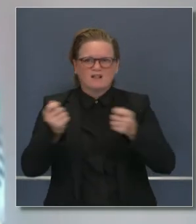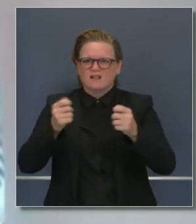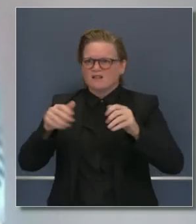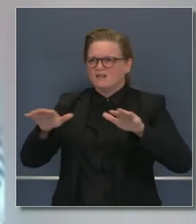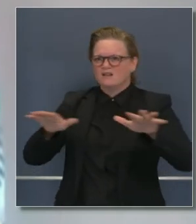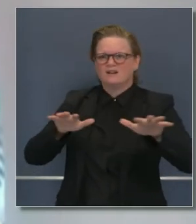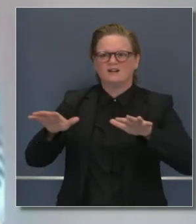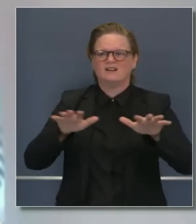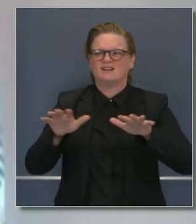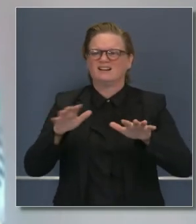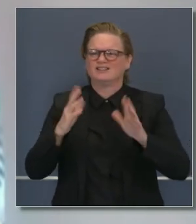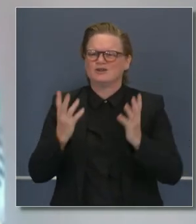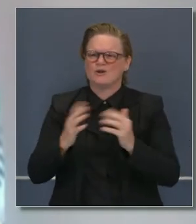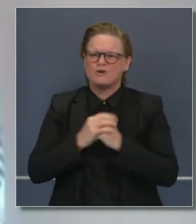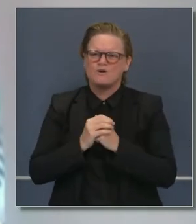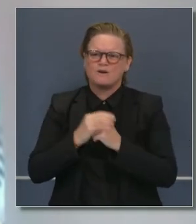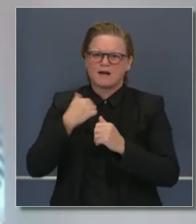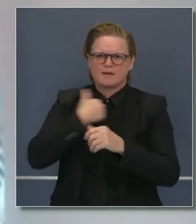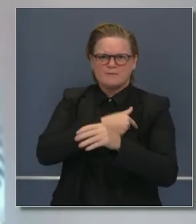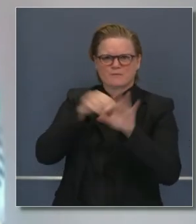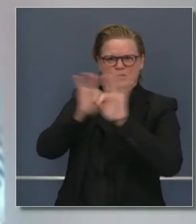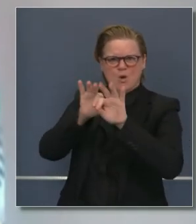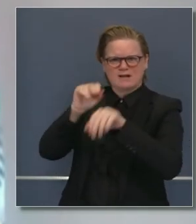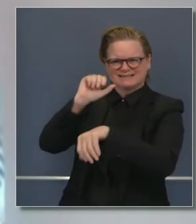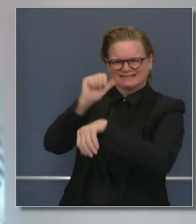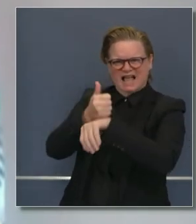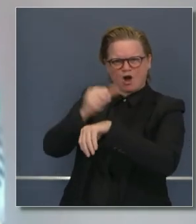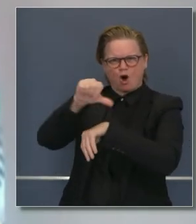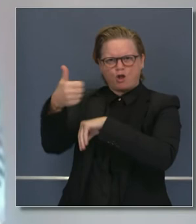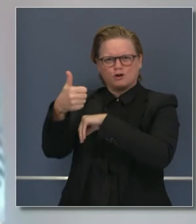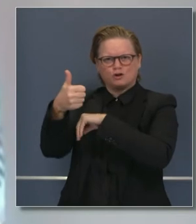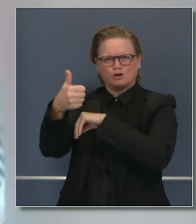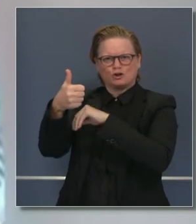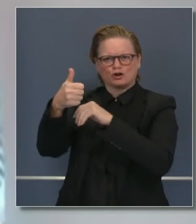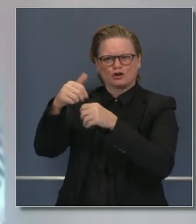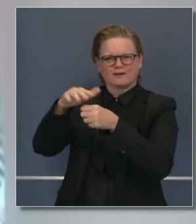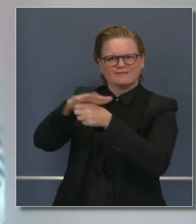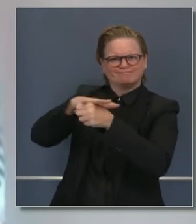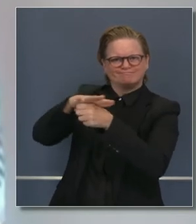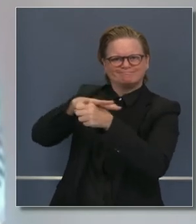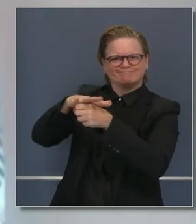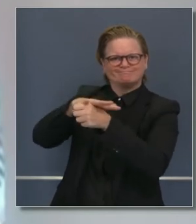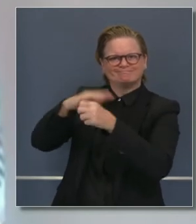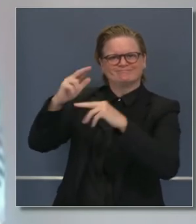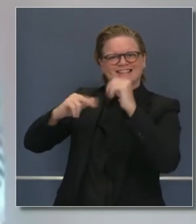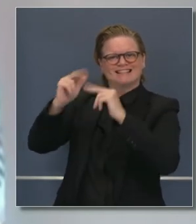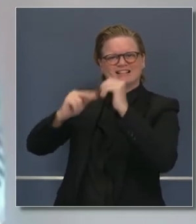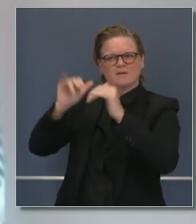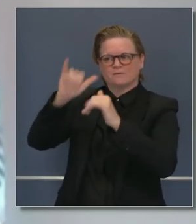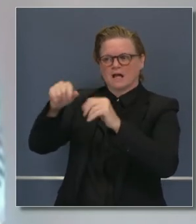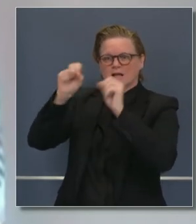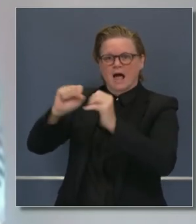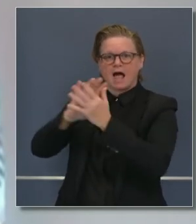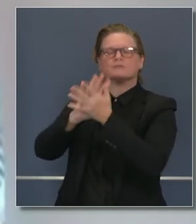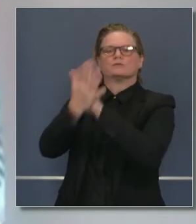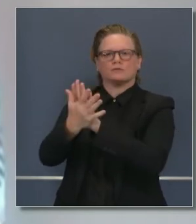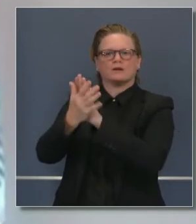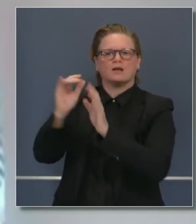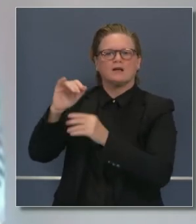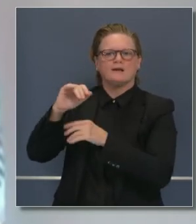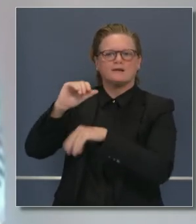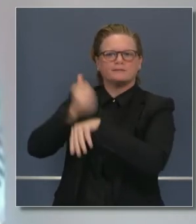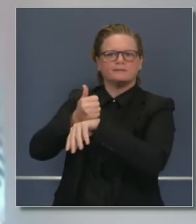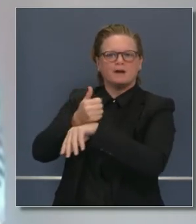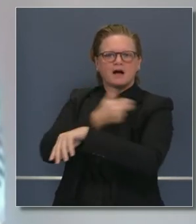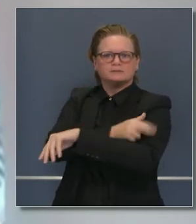espacios que típicamente no se usan para unidades de cuidados intensivos. Sabemos que la calidad del cuidado, no por culpa de